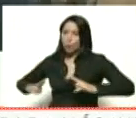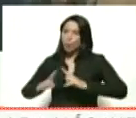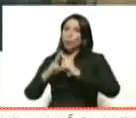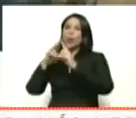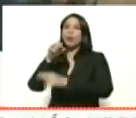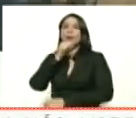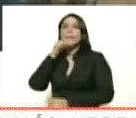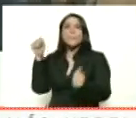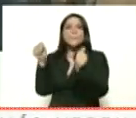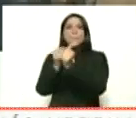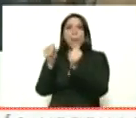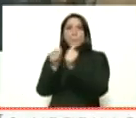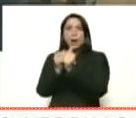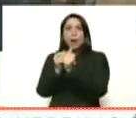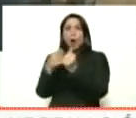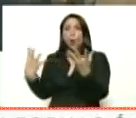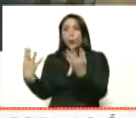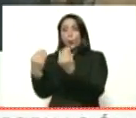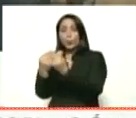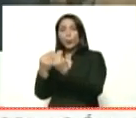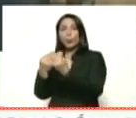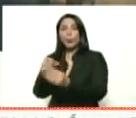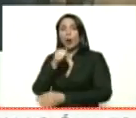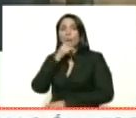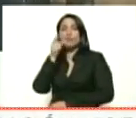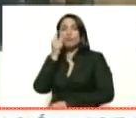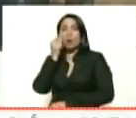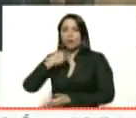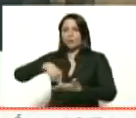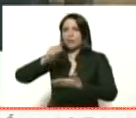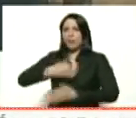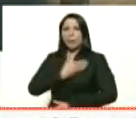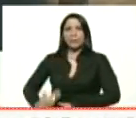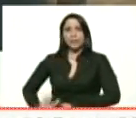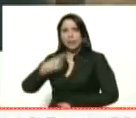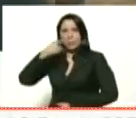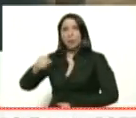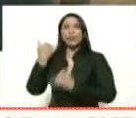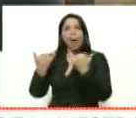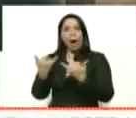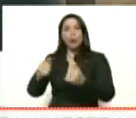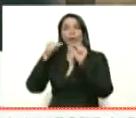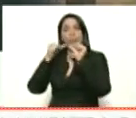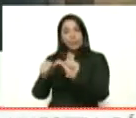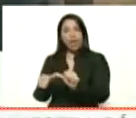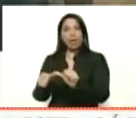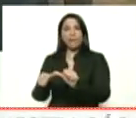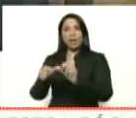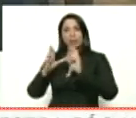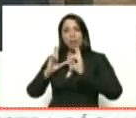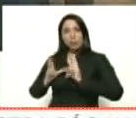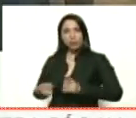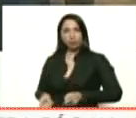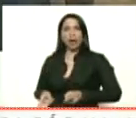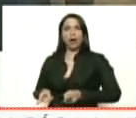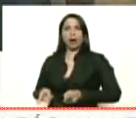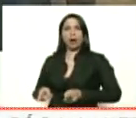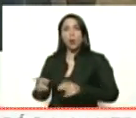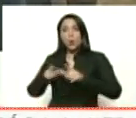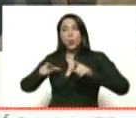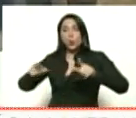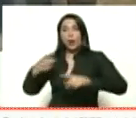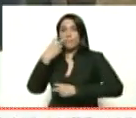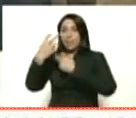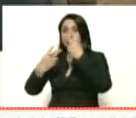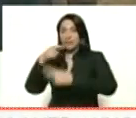la abuela con el abuelo, firmado por el presidente Nicolás Maduro Moros y que habrá de reposar en sitio visible en este